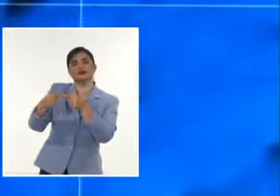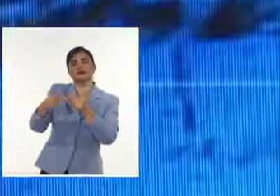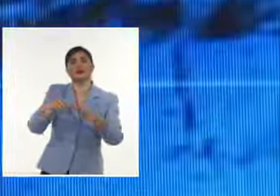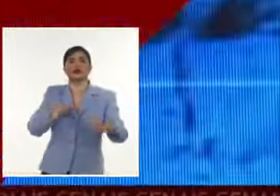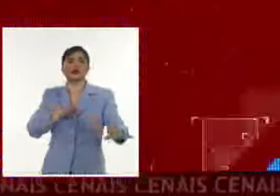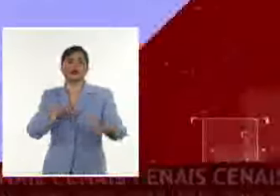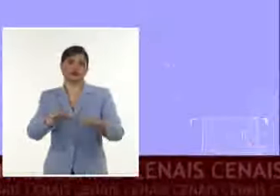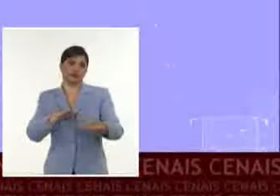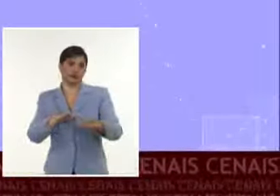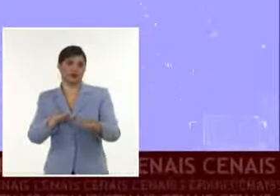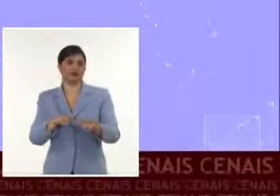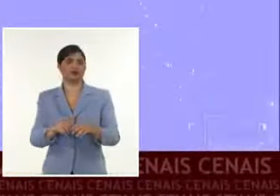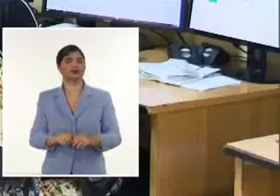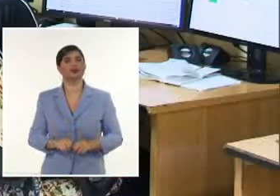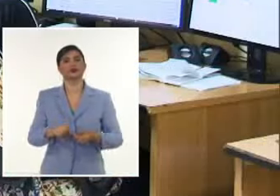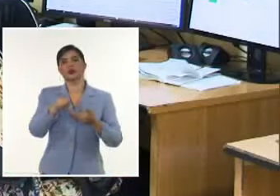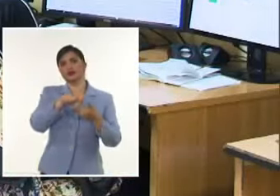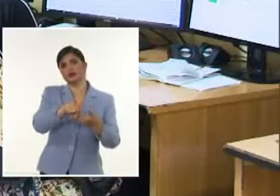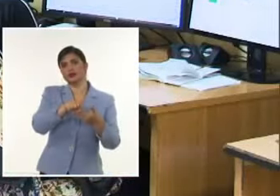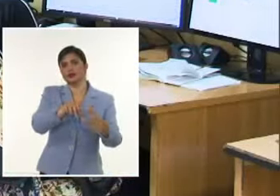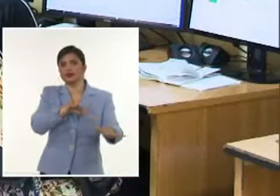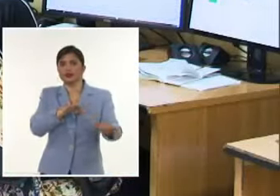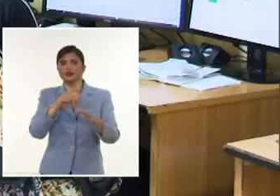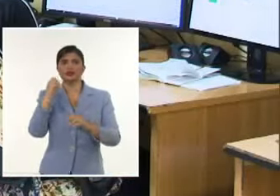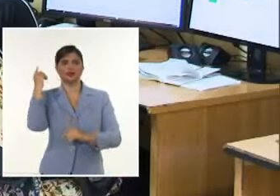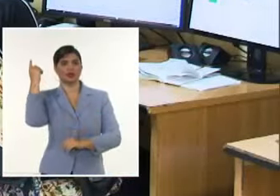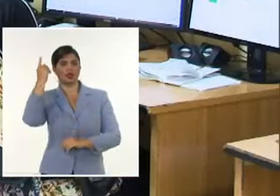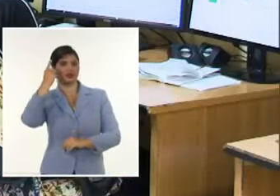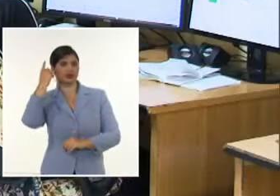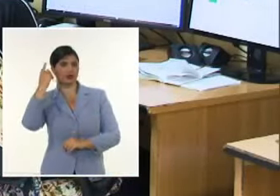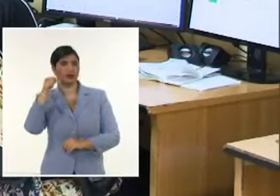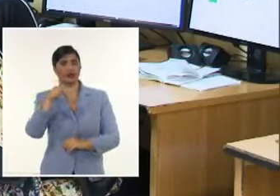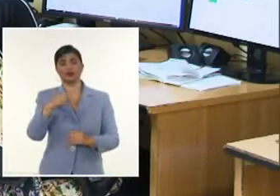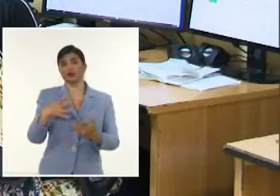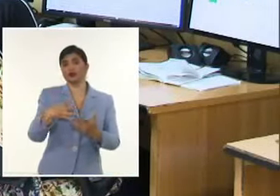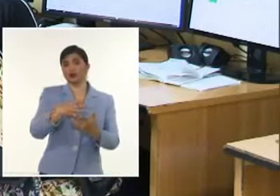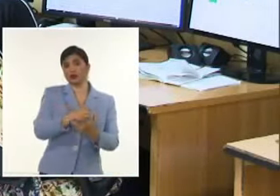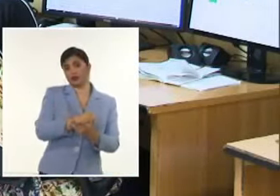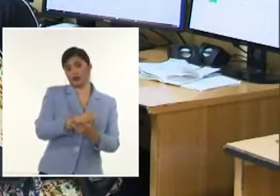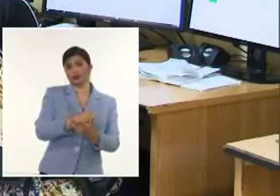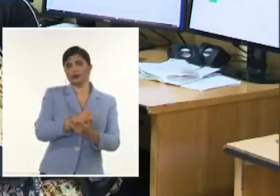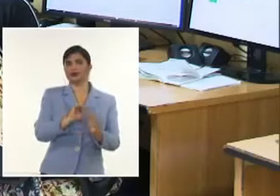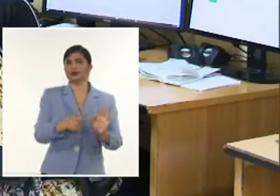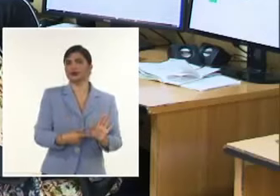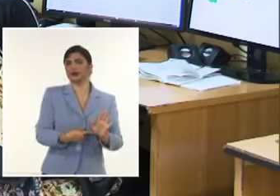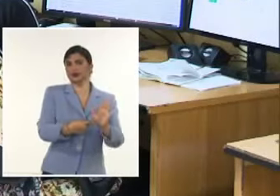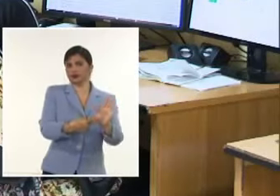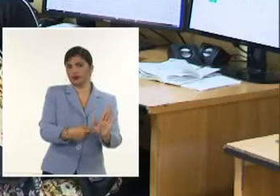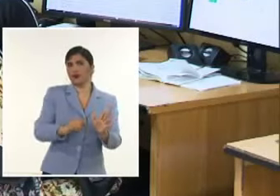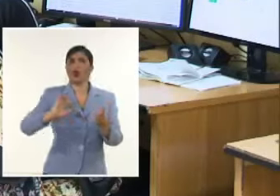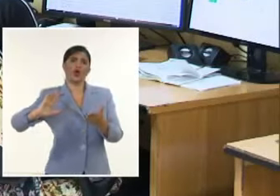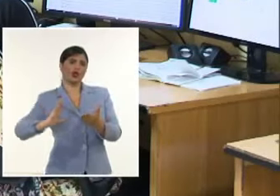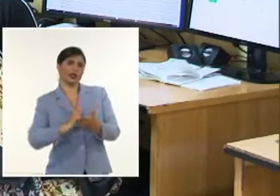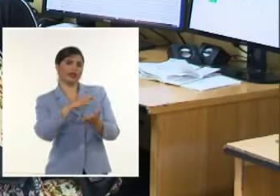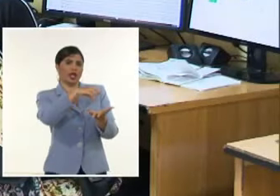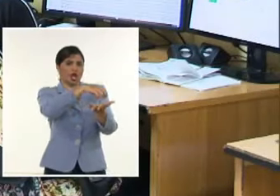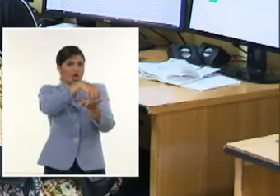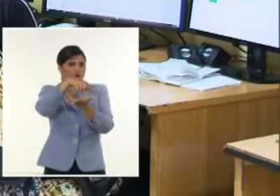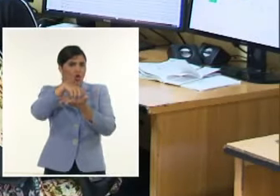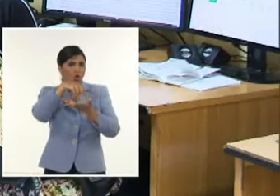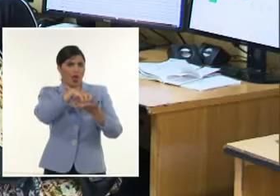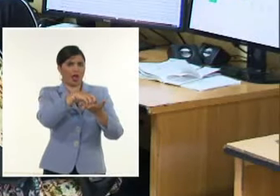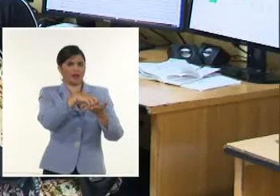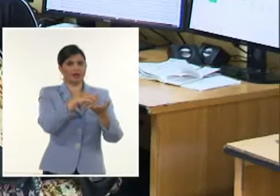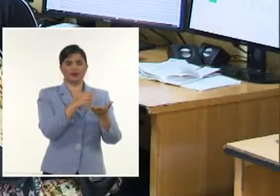Históricamente Por el Servicio Sismológico Nacional Y este completamiento De la red Responde a eliminar Esos falsos positivos De enjambres Que no son